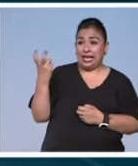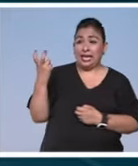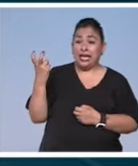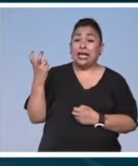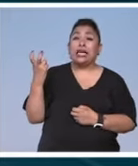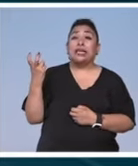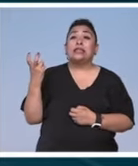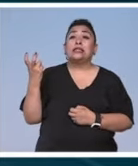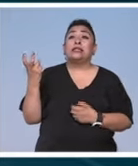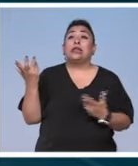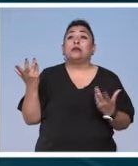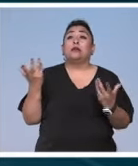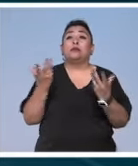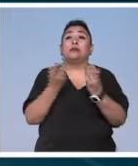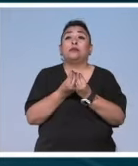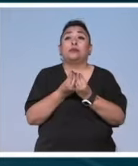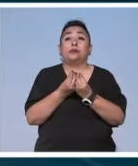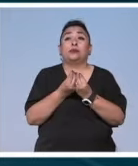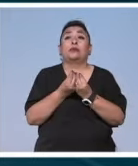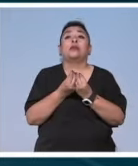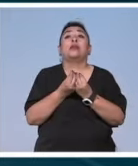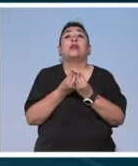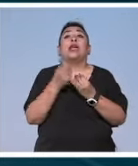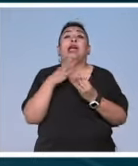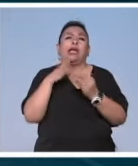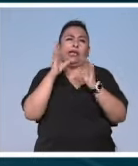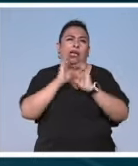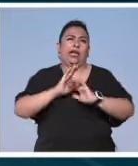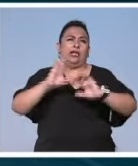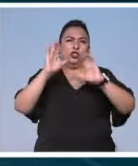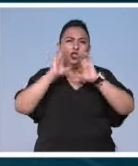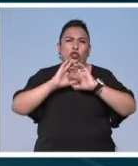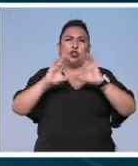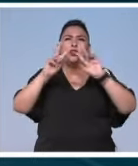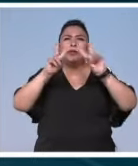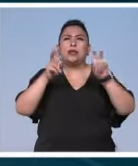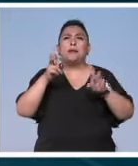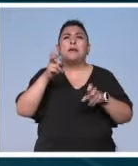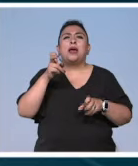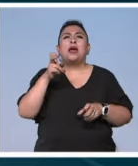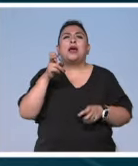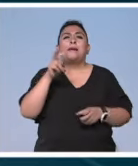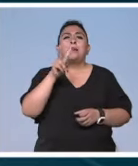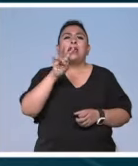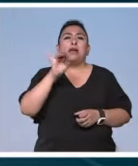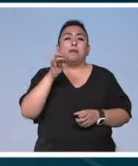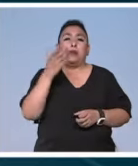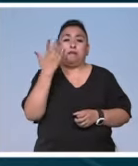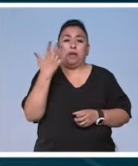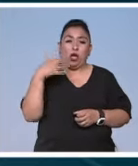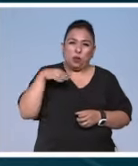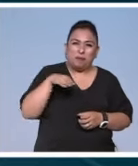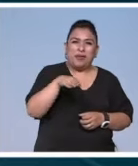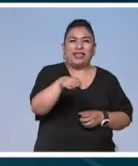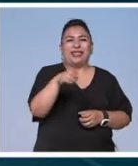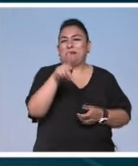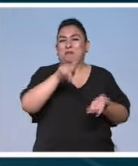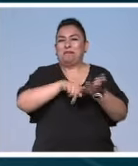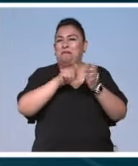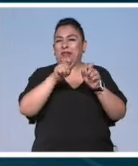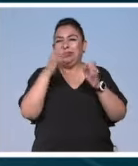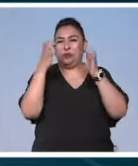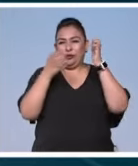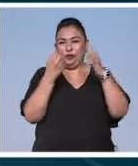es parte de una canción que se llama Métale la mano a su puesto VIP el nombre de la exposición